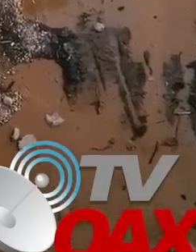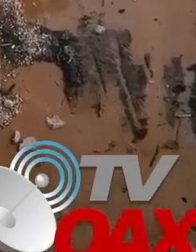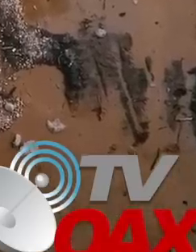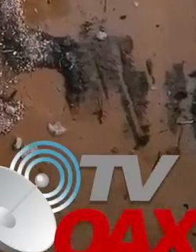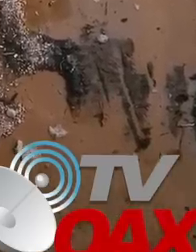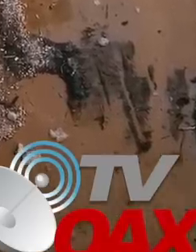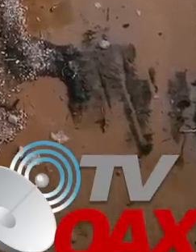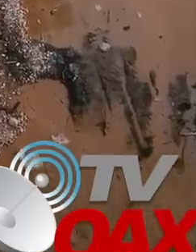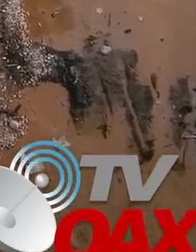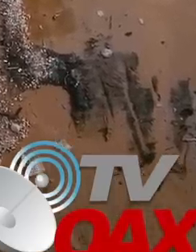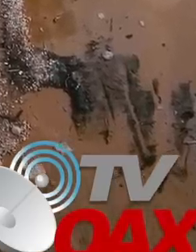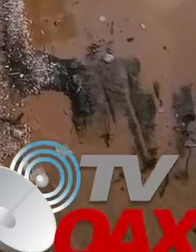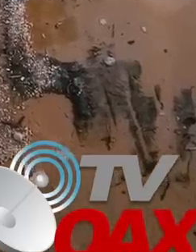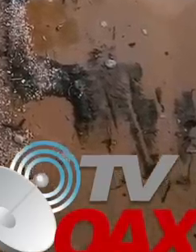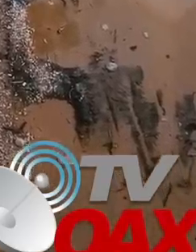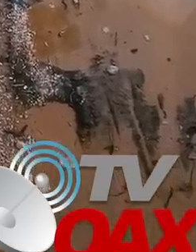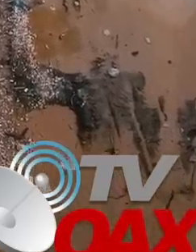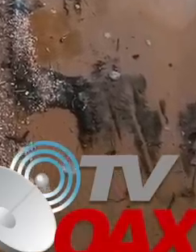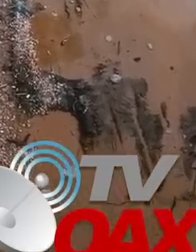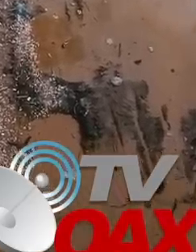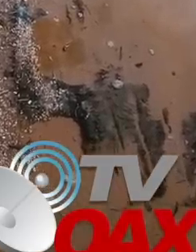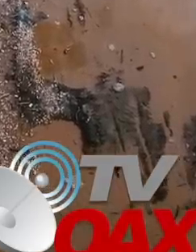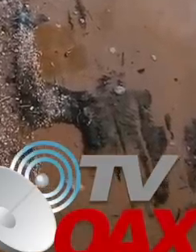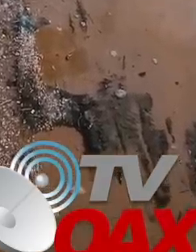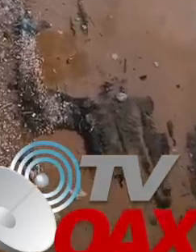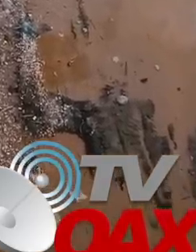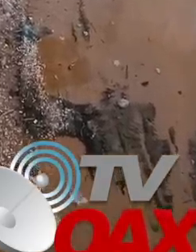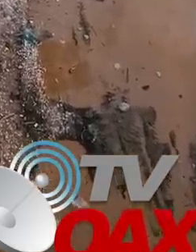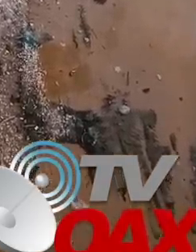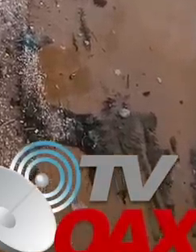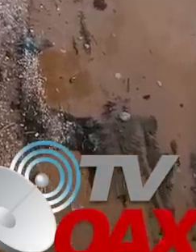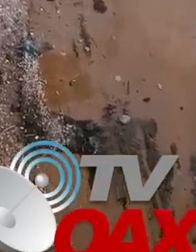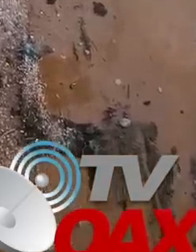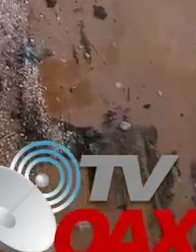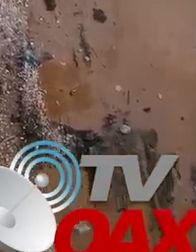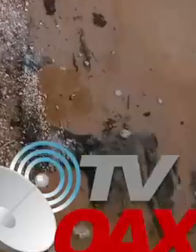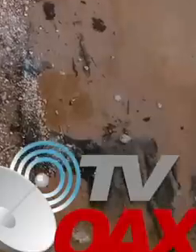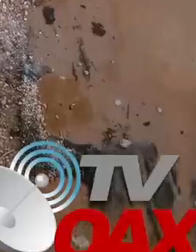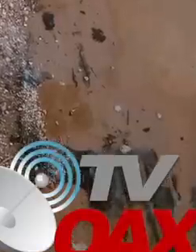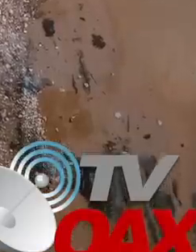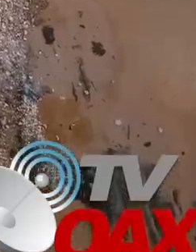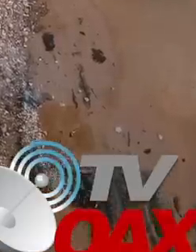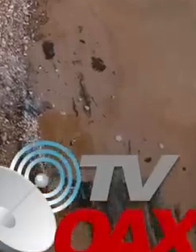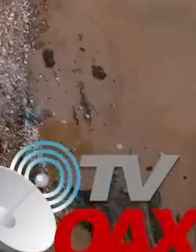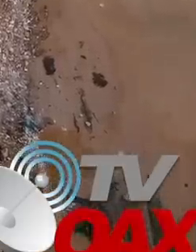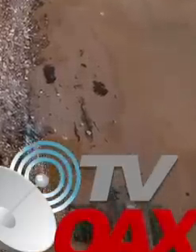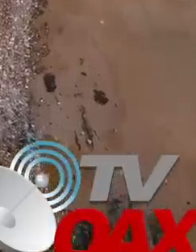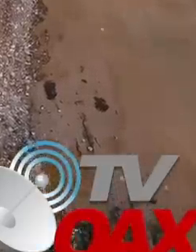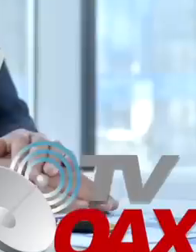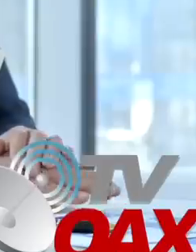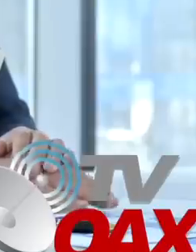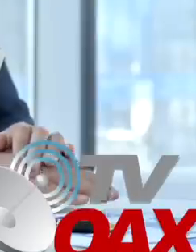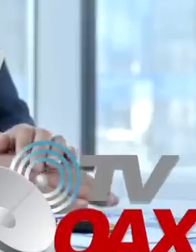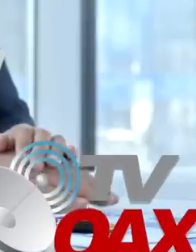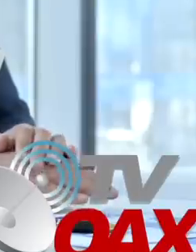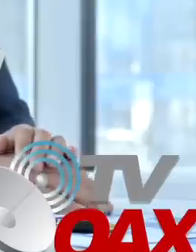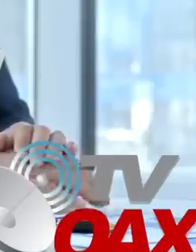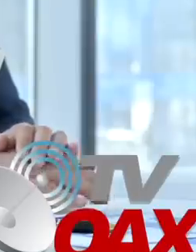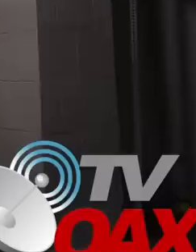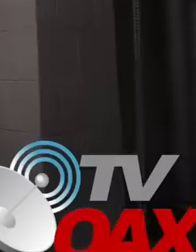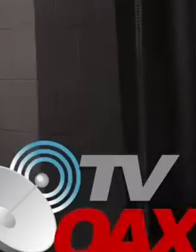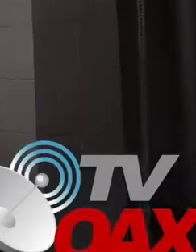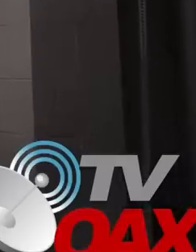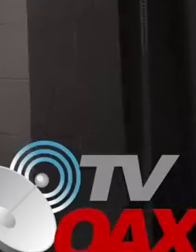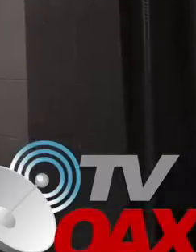desarrollo de un complejo turístico. Los directivos de la empresa Calica tienen